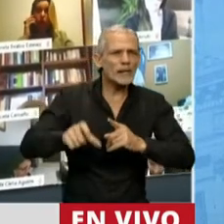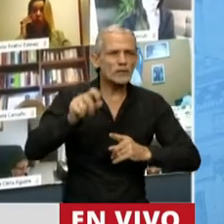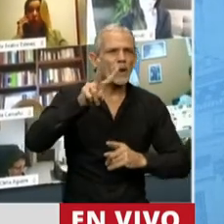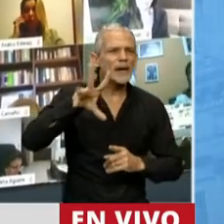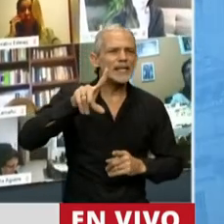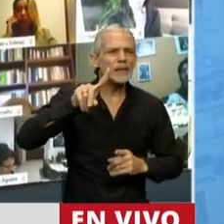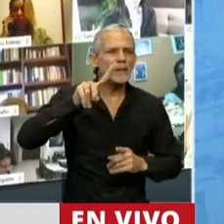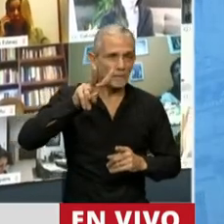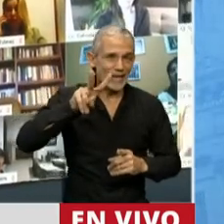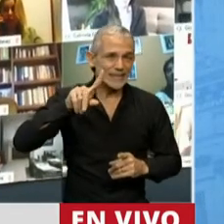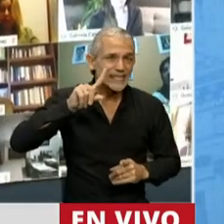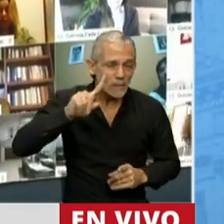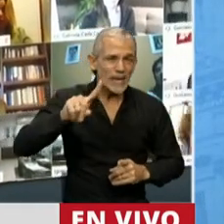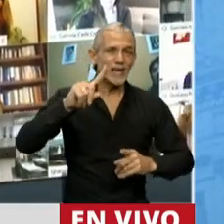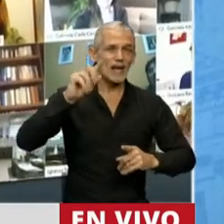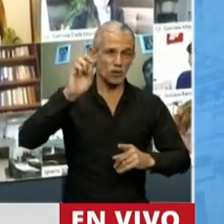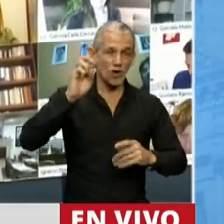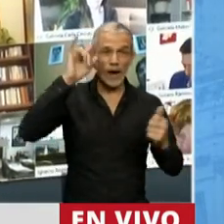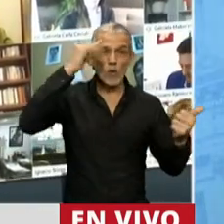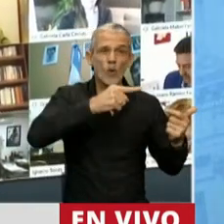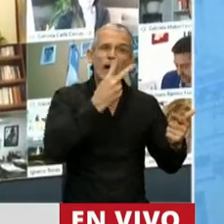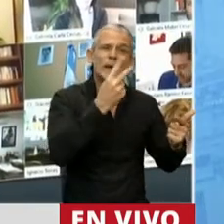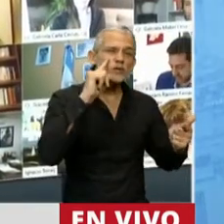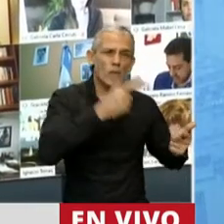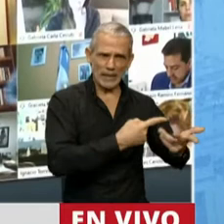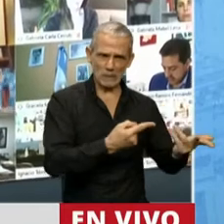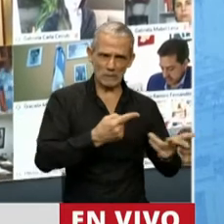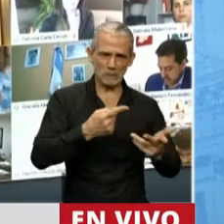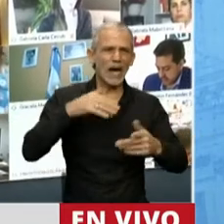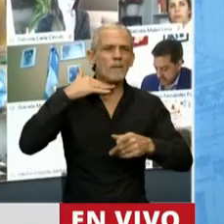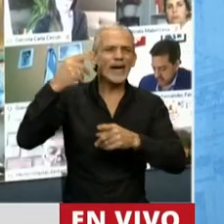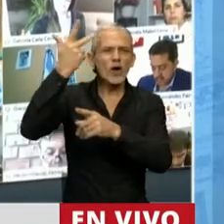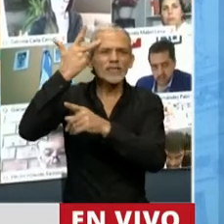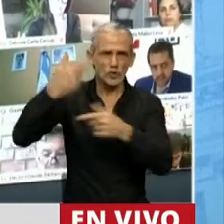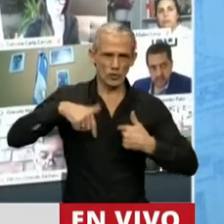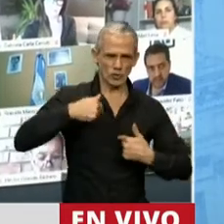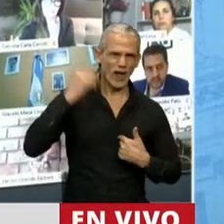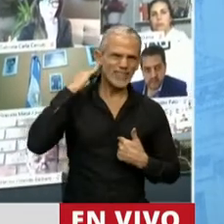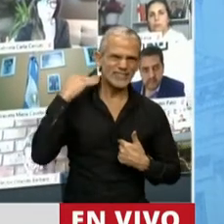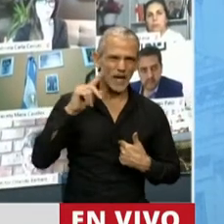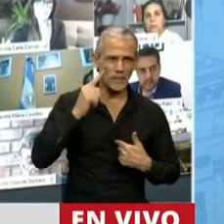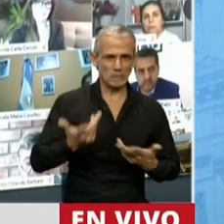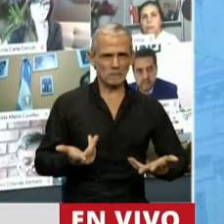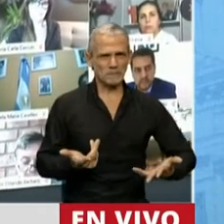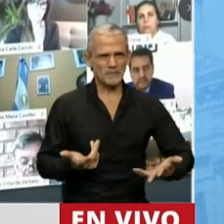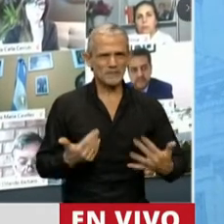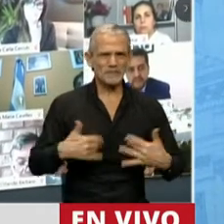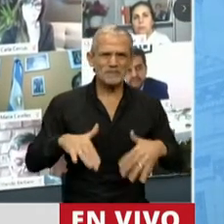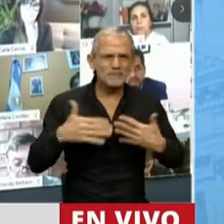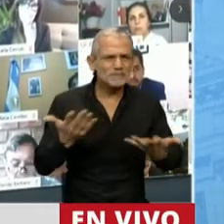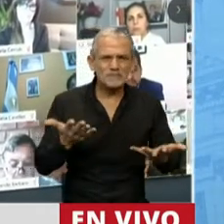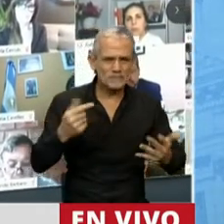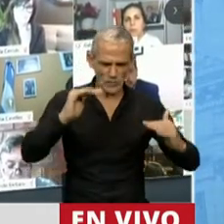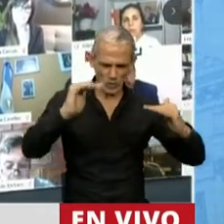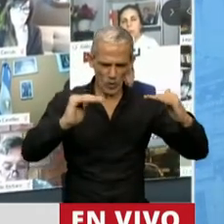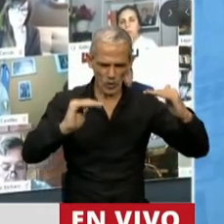dólares, Uruguay 21, México 18, nosotros estamos con 16. Por lo tanto, lo que tenemos que pensar, presidente, es